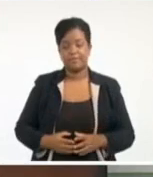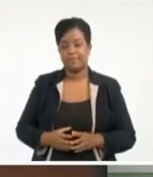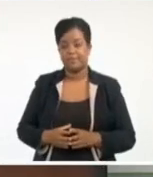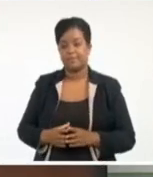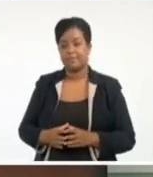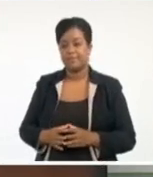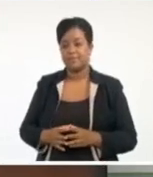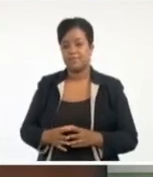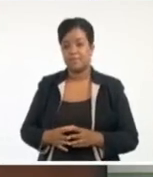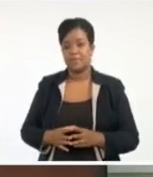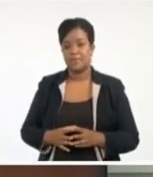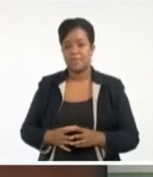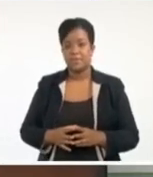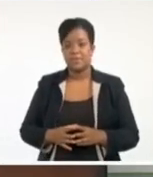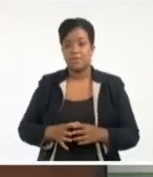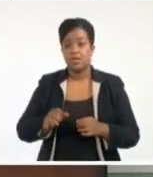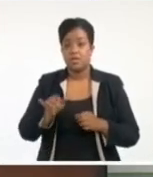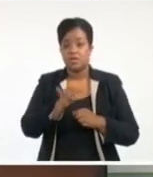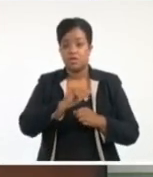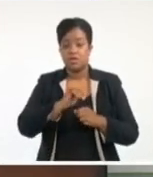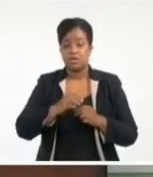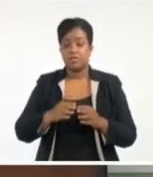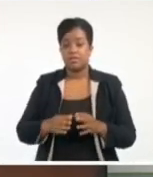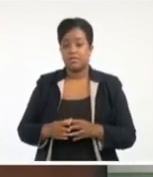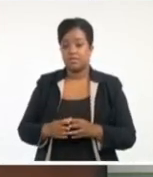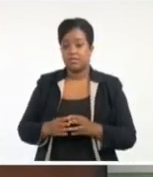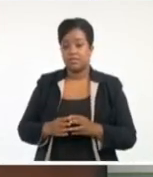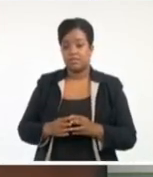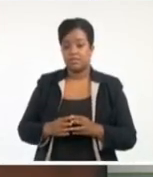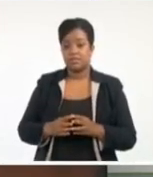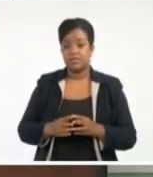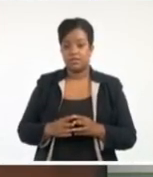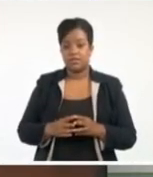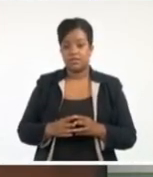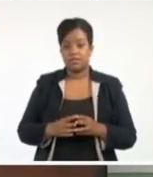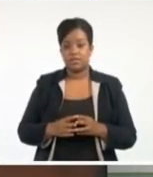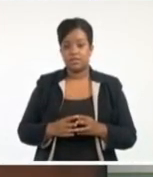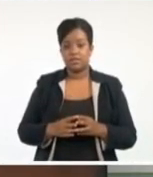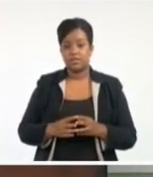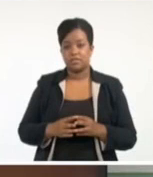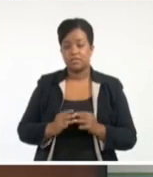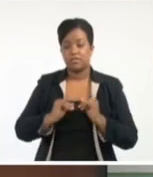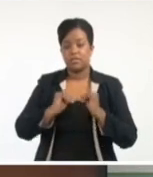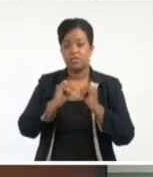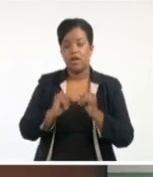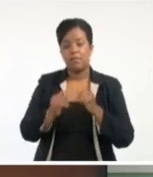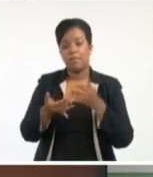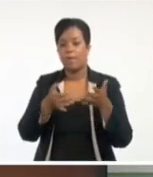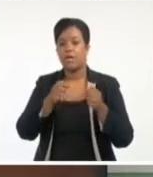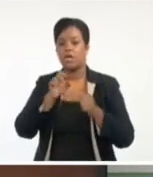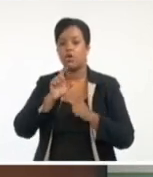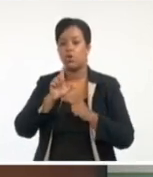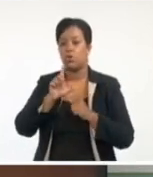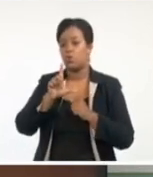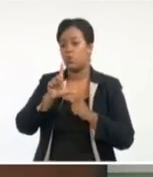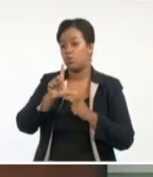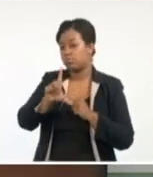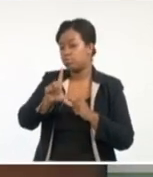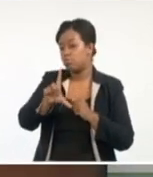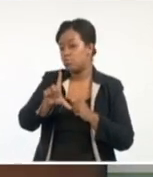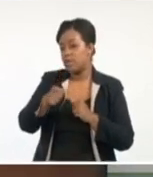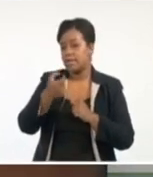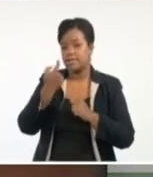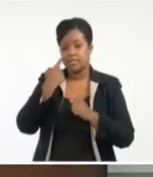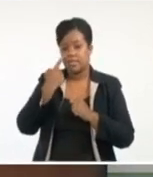pronóstico de 72 horas, es decir, le sumamos hasta el lunes, vemos que lluvias muy, muy